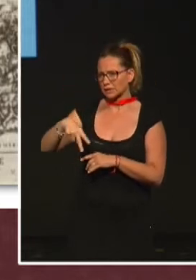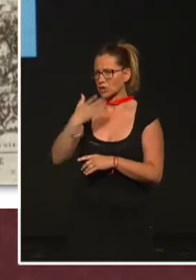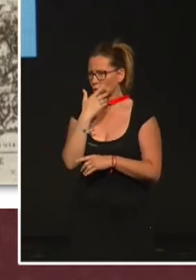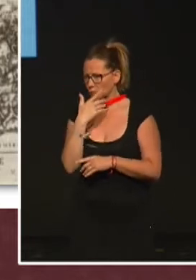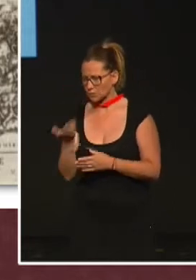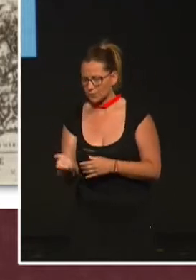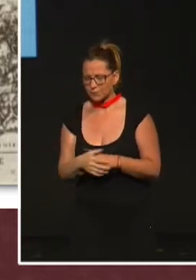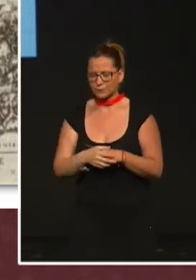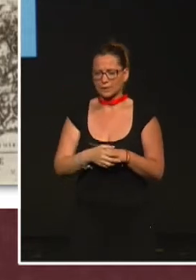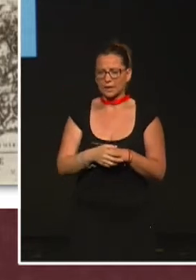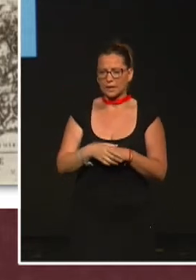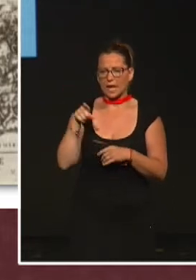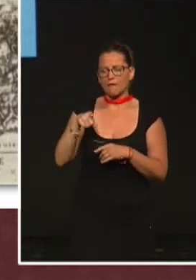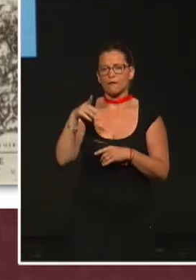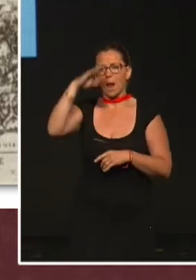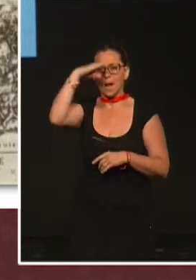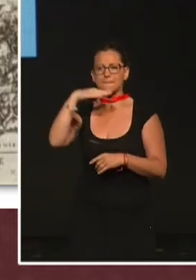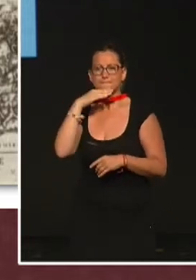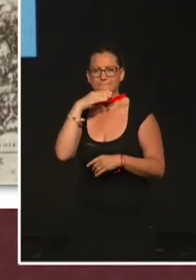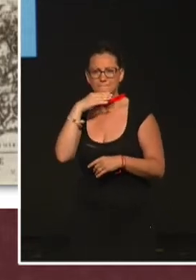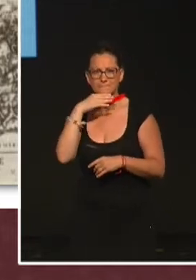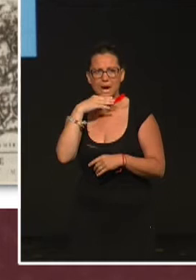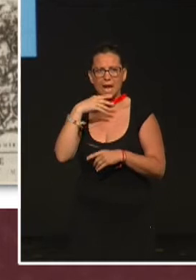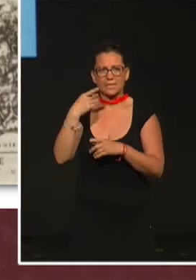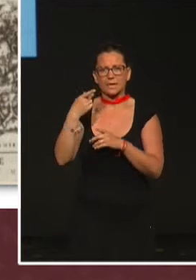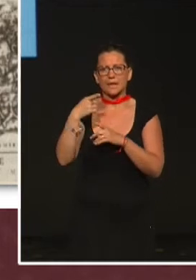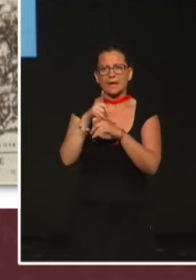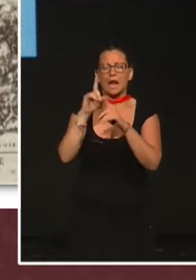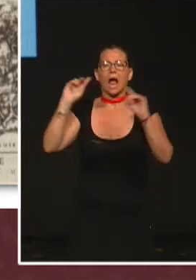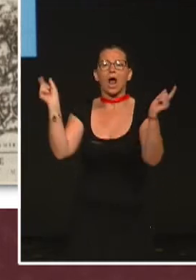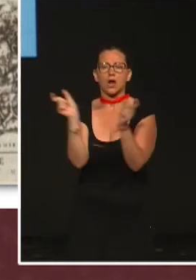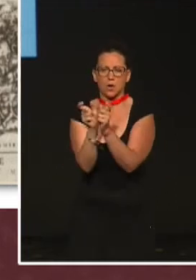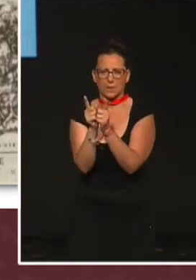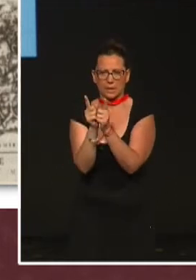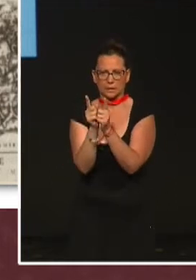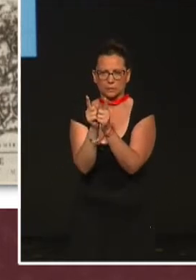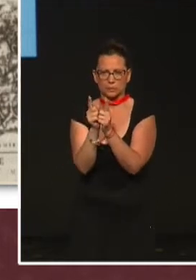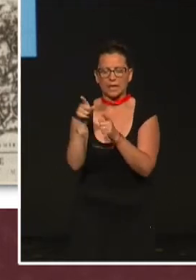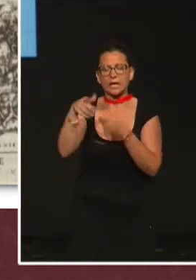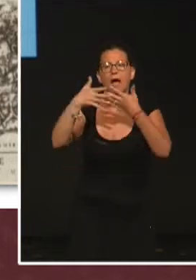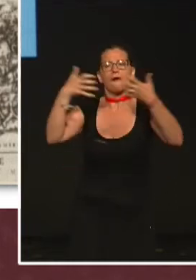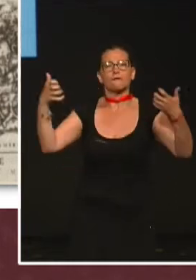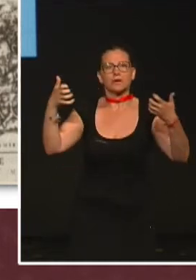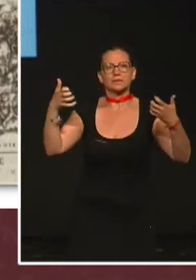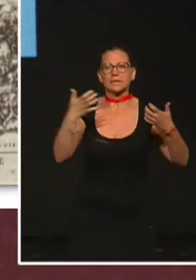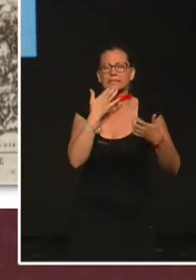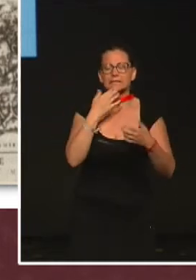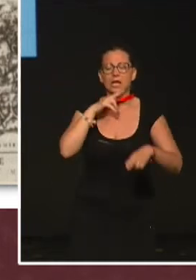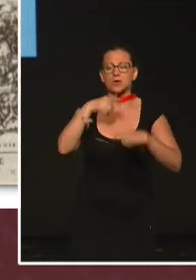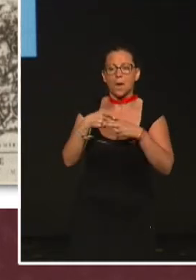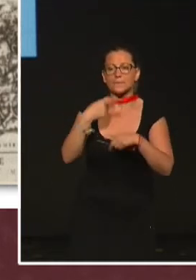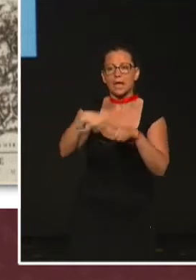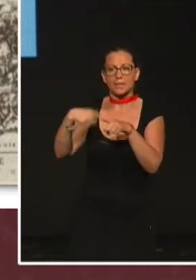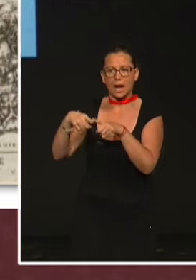Ligneo fue el padre de la taxonomía, de la nomenclatura binomial. Y es muy apropiada la frase que dijo, si ignoras el nombre de las cosas,